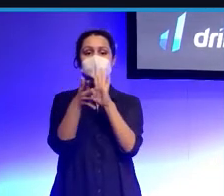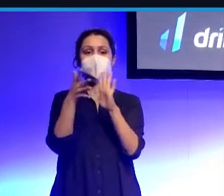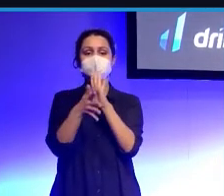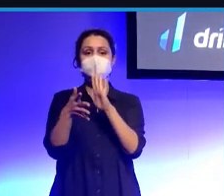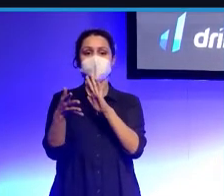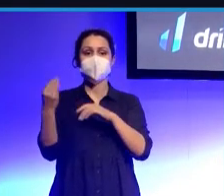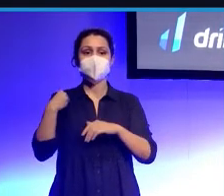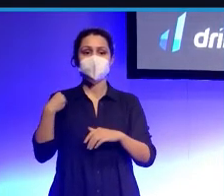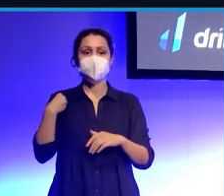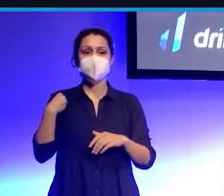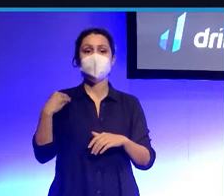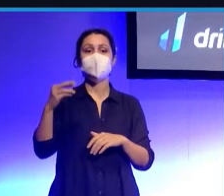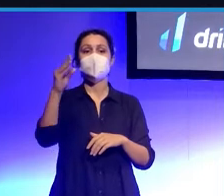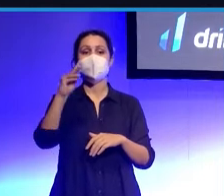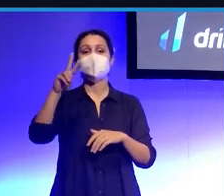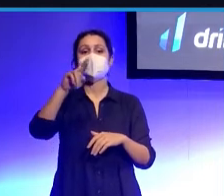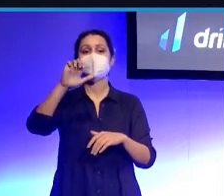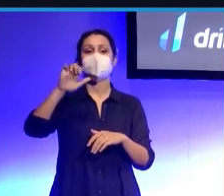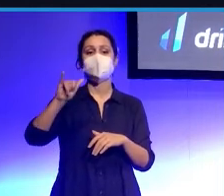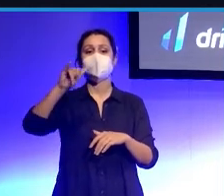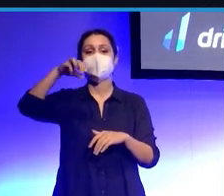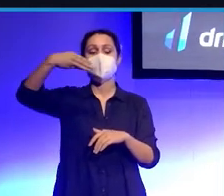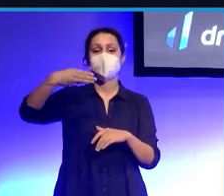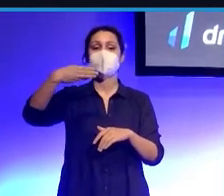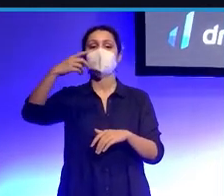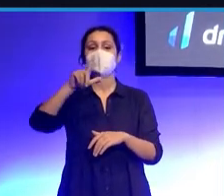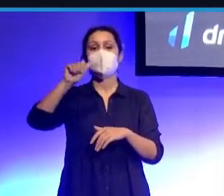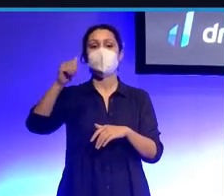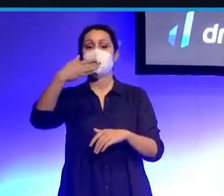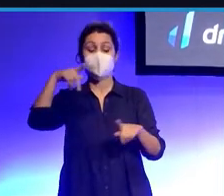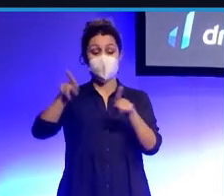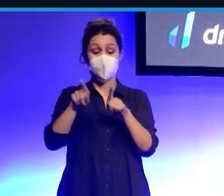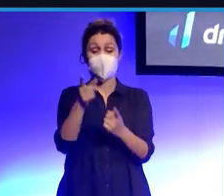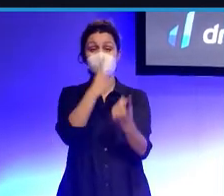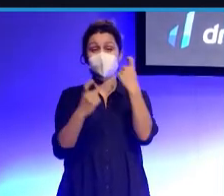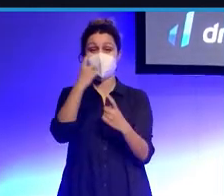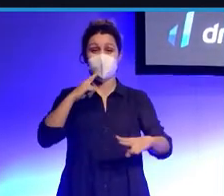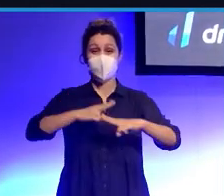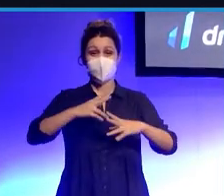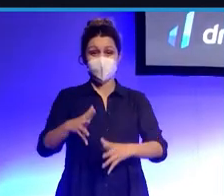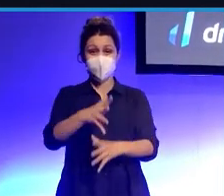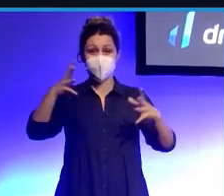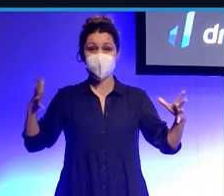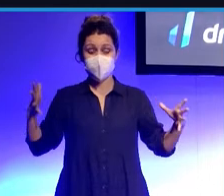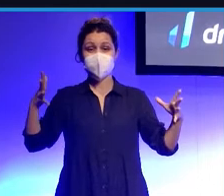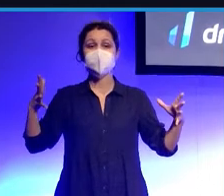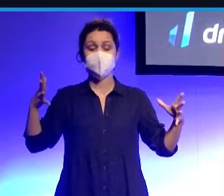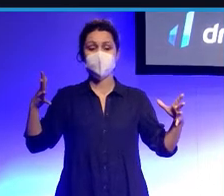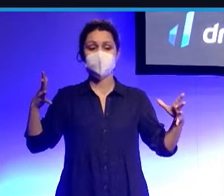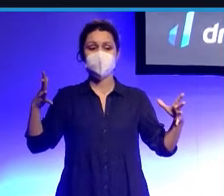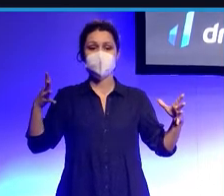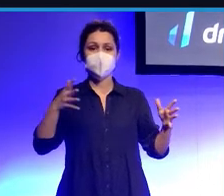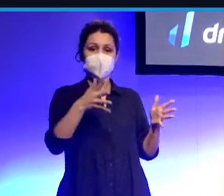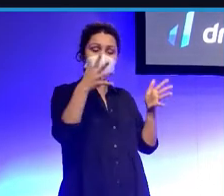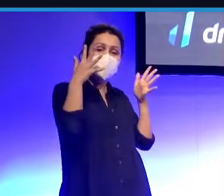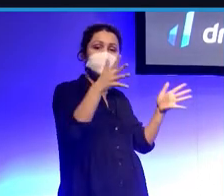DripLab, para ponerlo en una frase, es una consultora de Big Data, ¿de acuerdo? Que lo que intentamos hacer es recomendar a nuestros